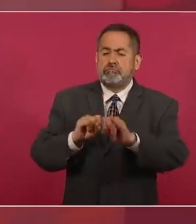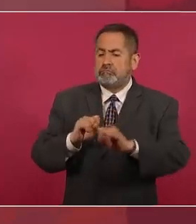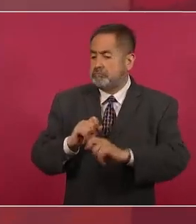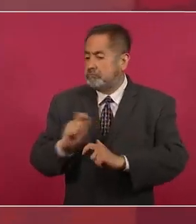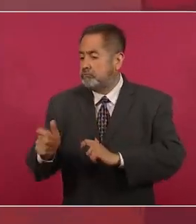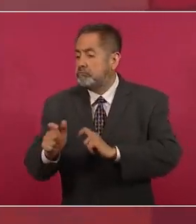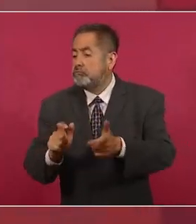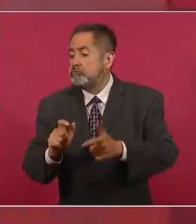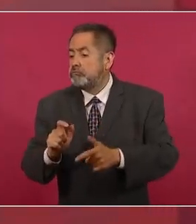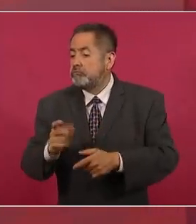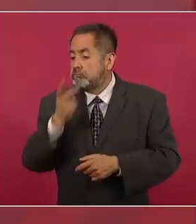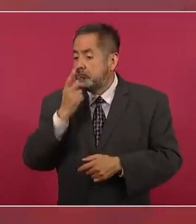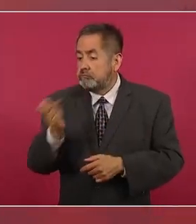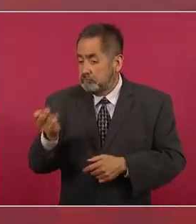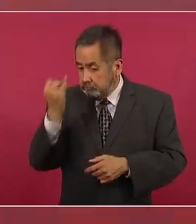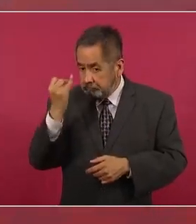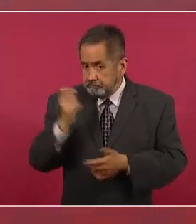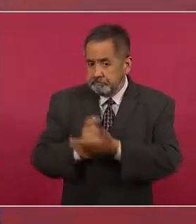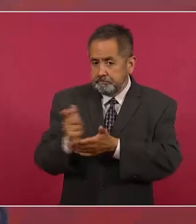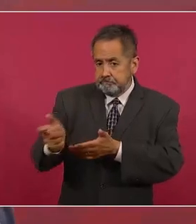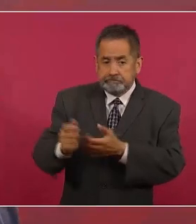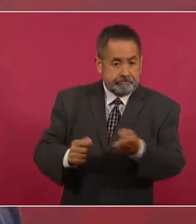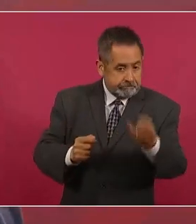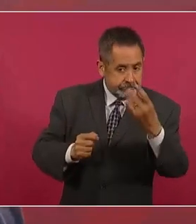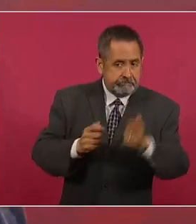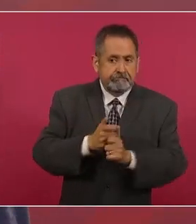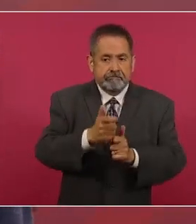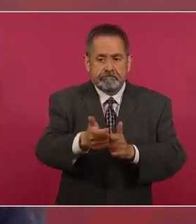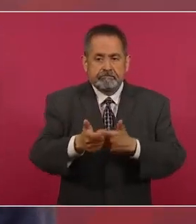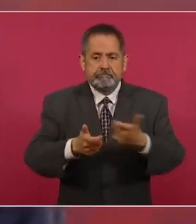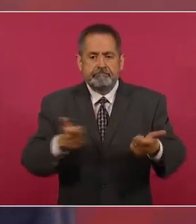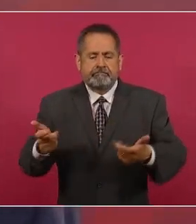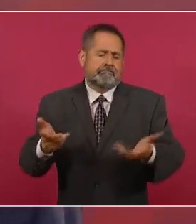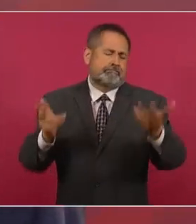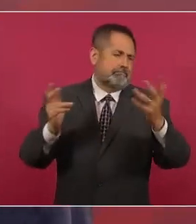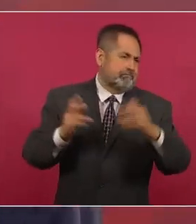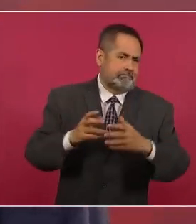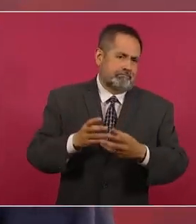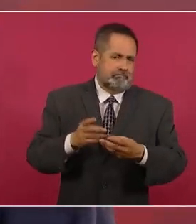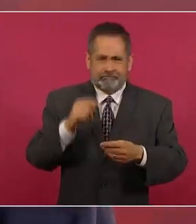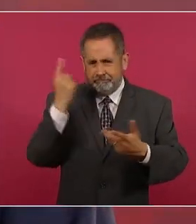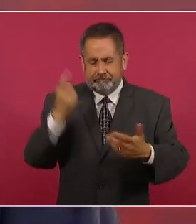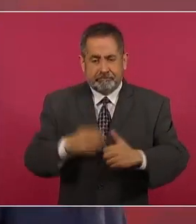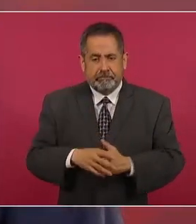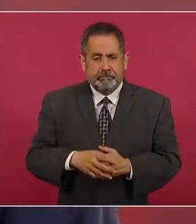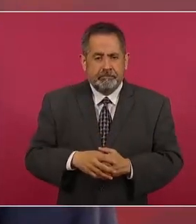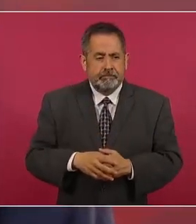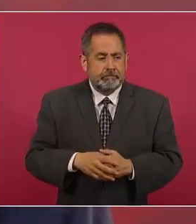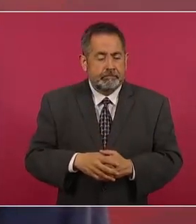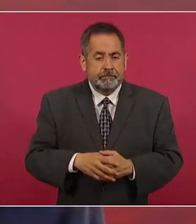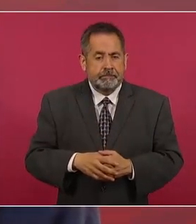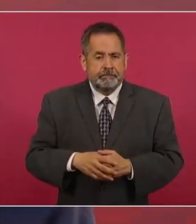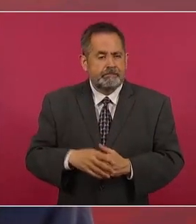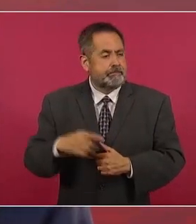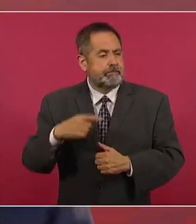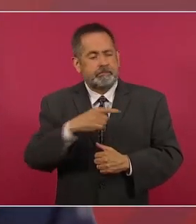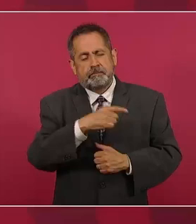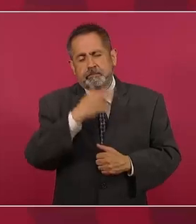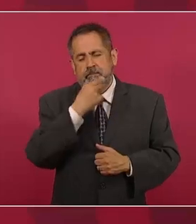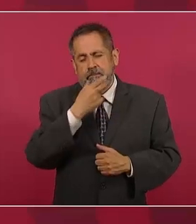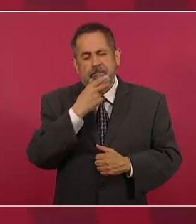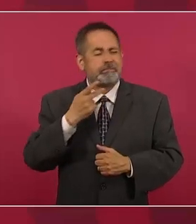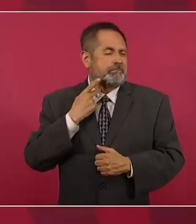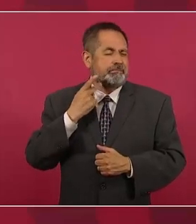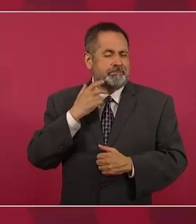todo se resolvía. Llegó a decir un político tradicional